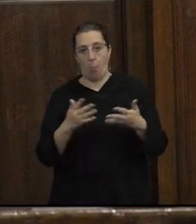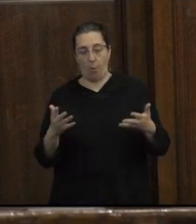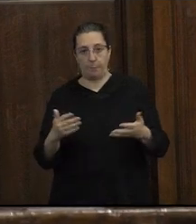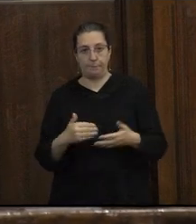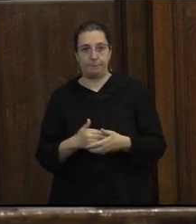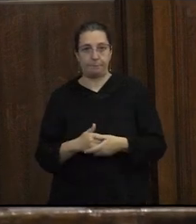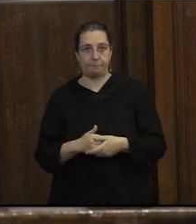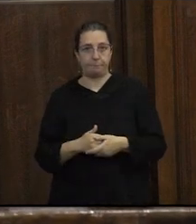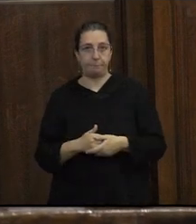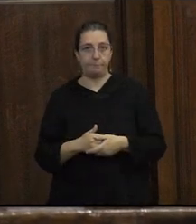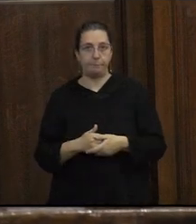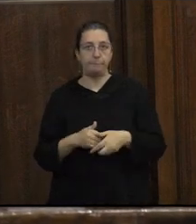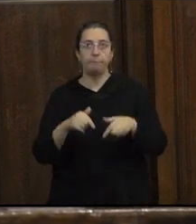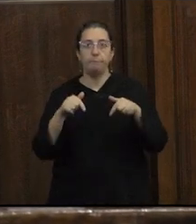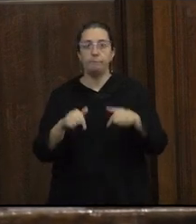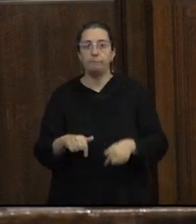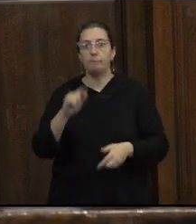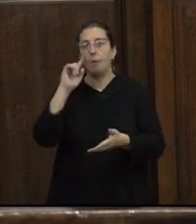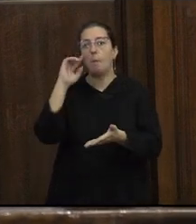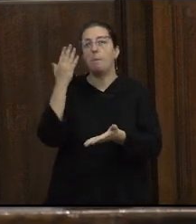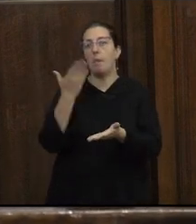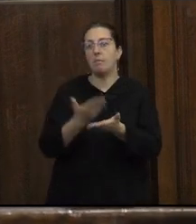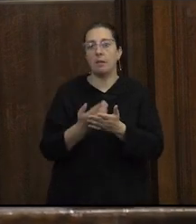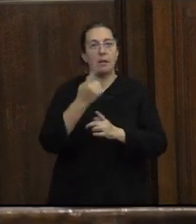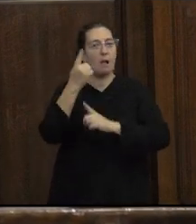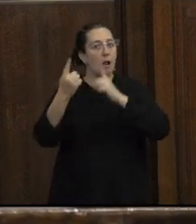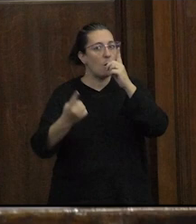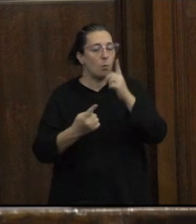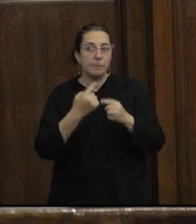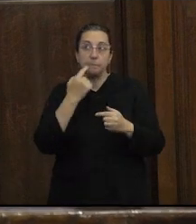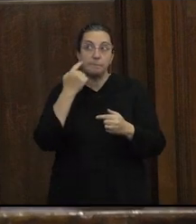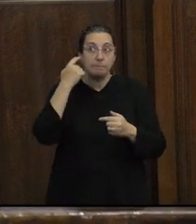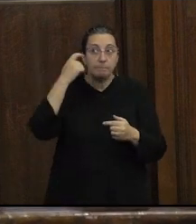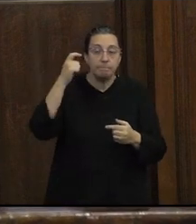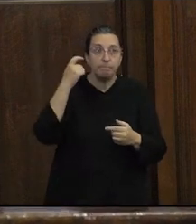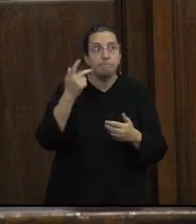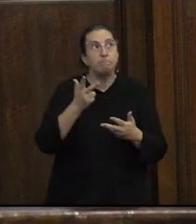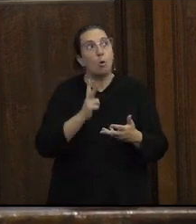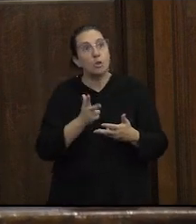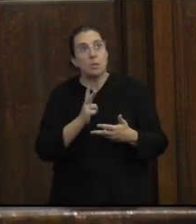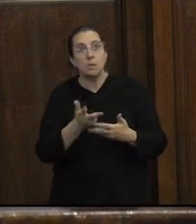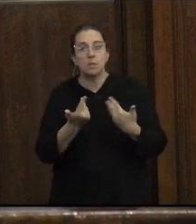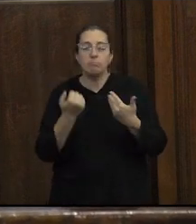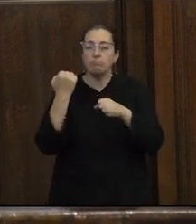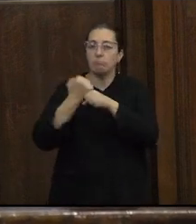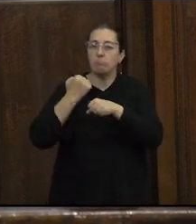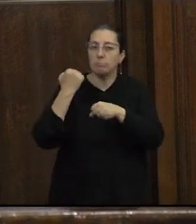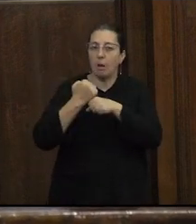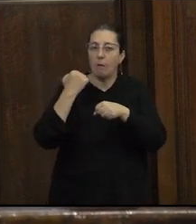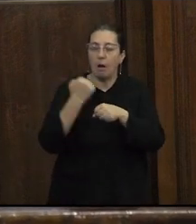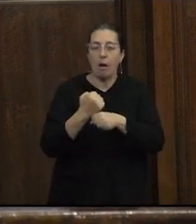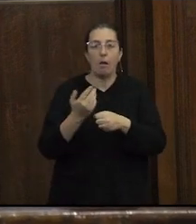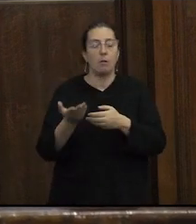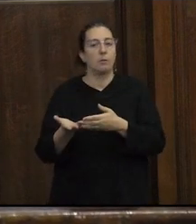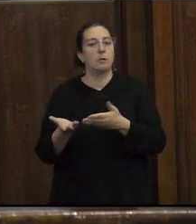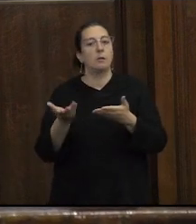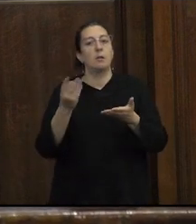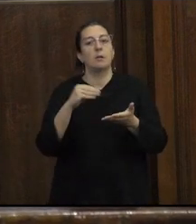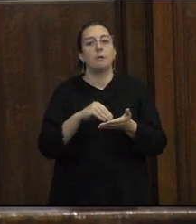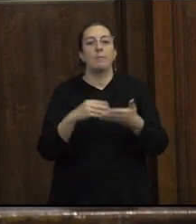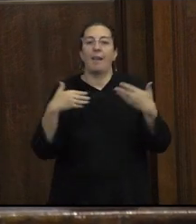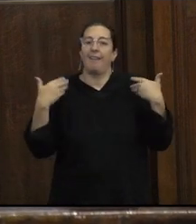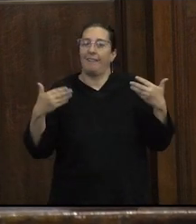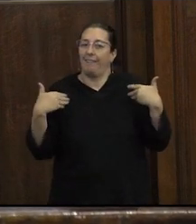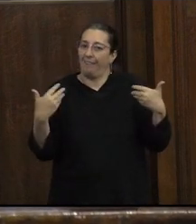Bueno, yo voy a plantear algunas hipótesis que vengo trabajando y que por otro lado me hace mucha